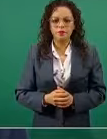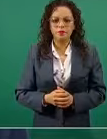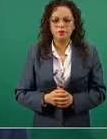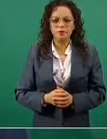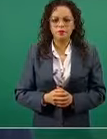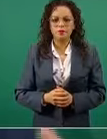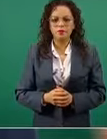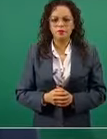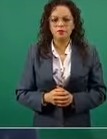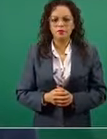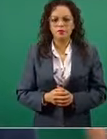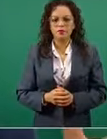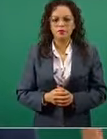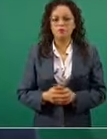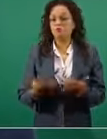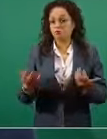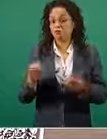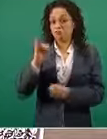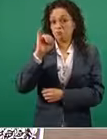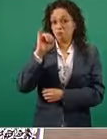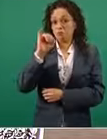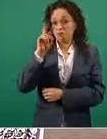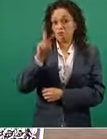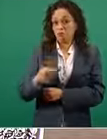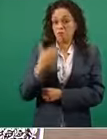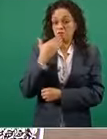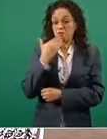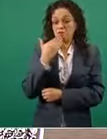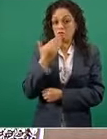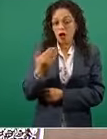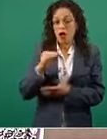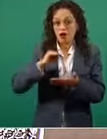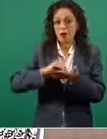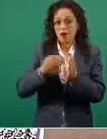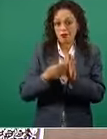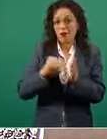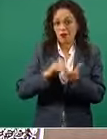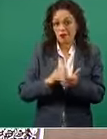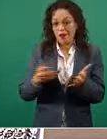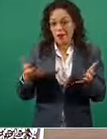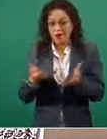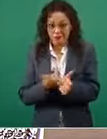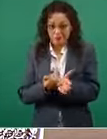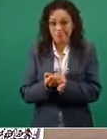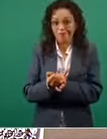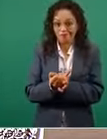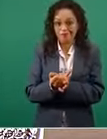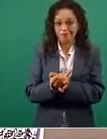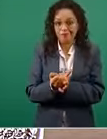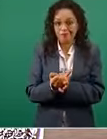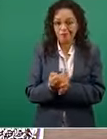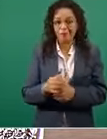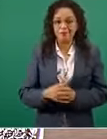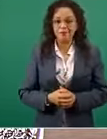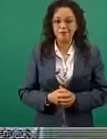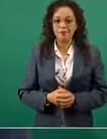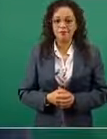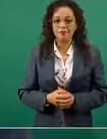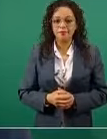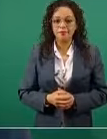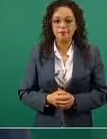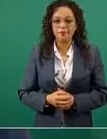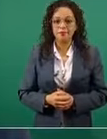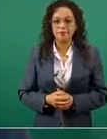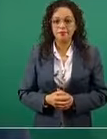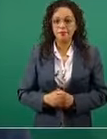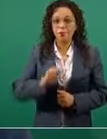Entonces sí nos funcionó la estrategia, no van a tener ese crecimiento en